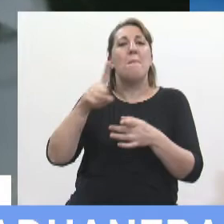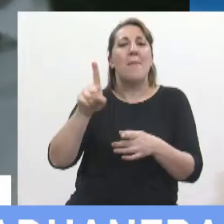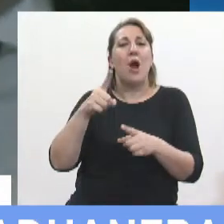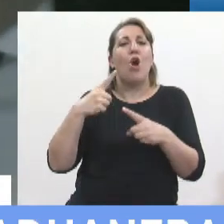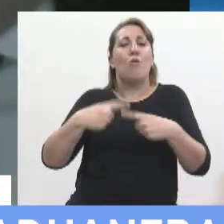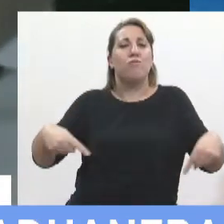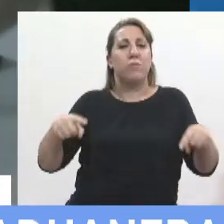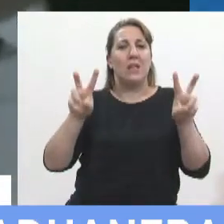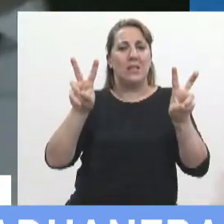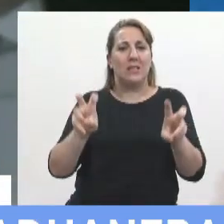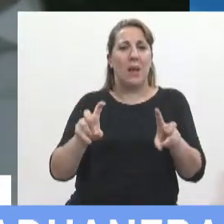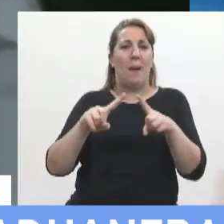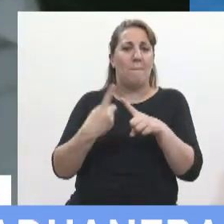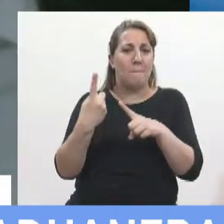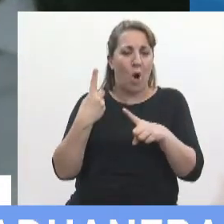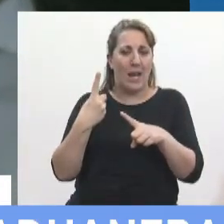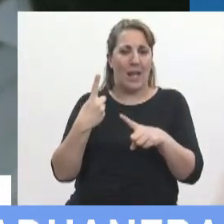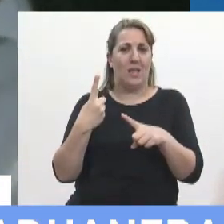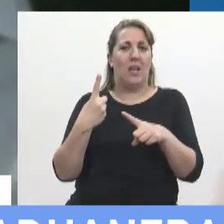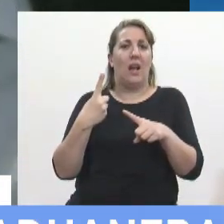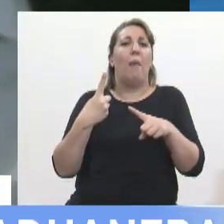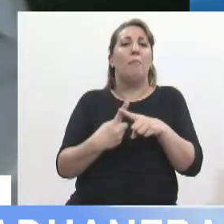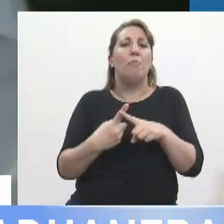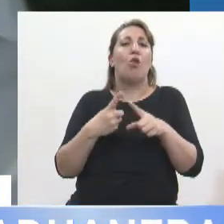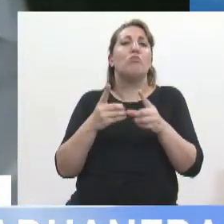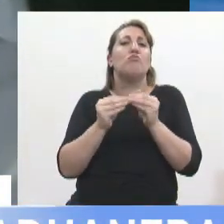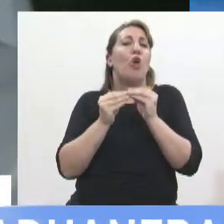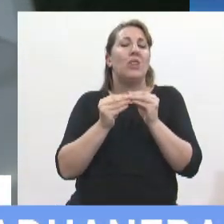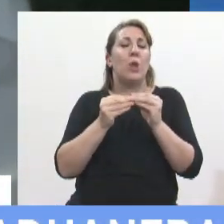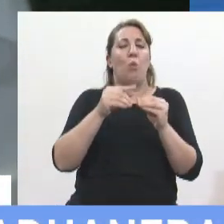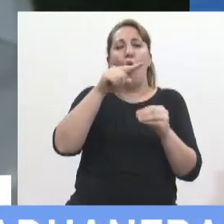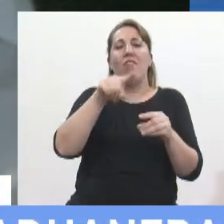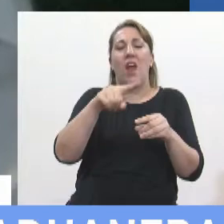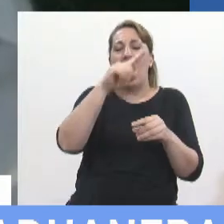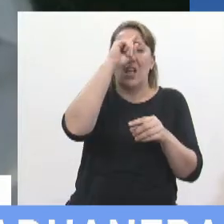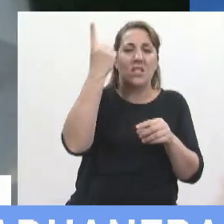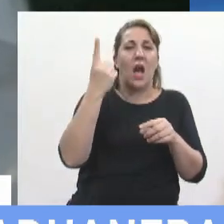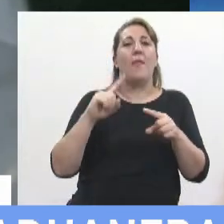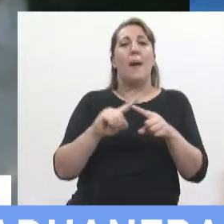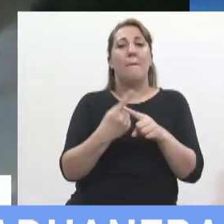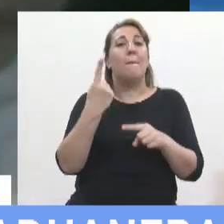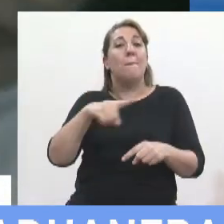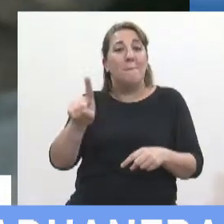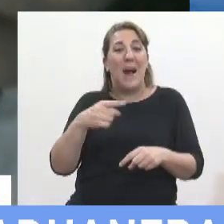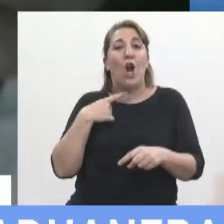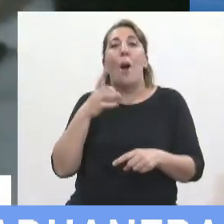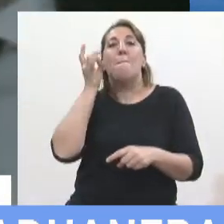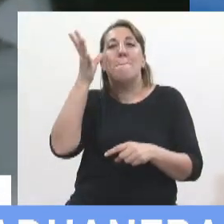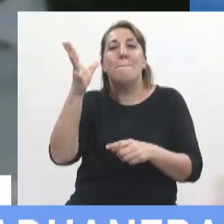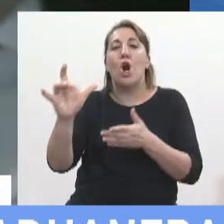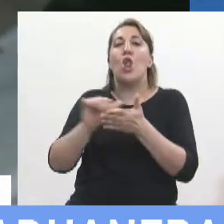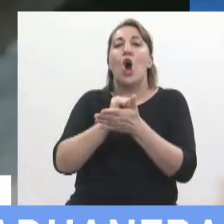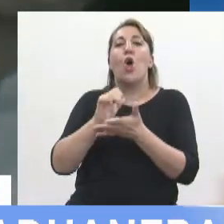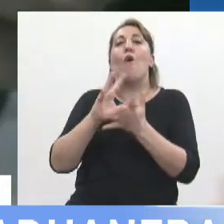como también votaría indultos por razones de estado o por razones políticas lo que no voto es amnistías para delincuentes